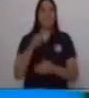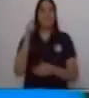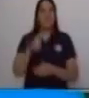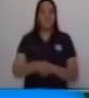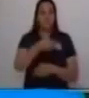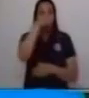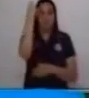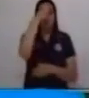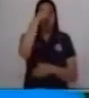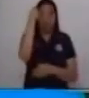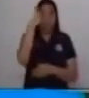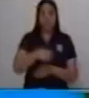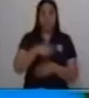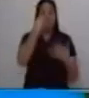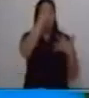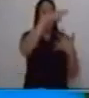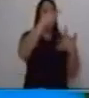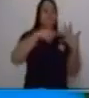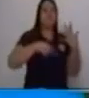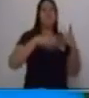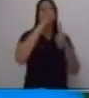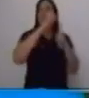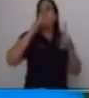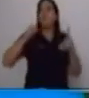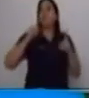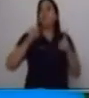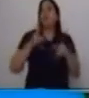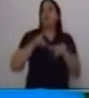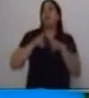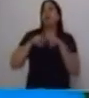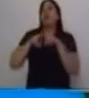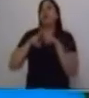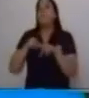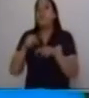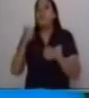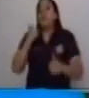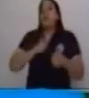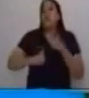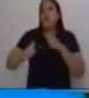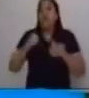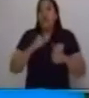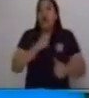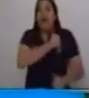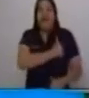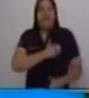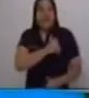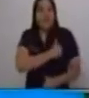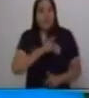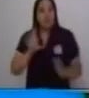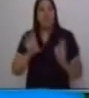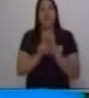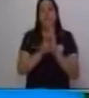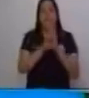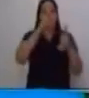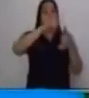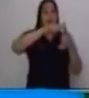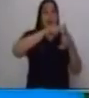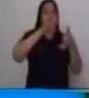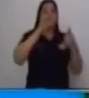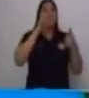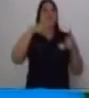Continuamos con tipos de oraciones. según la actitud del hablante. Podemos encontrar las